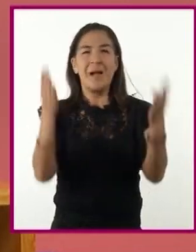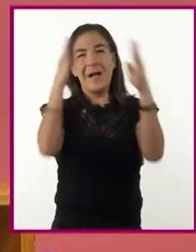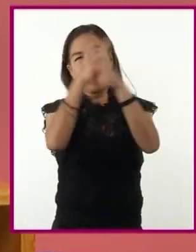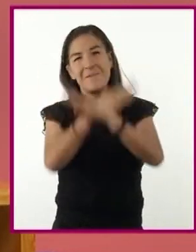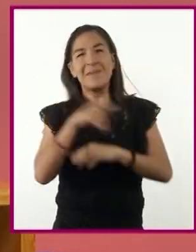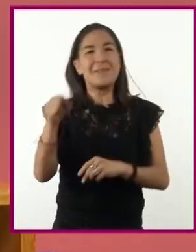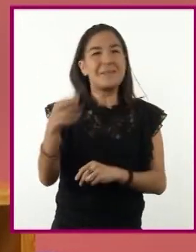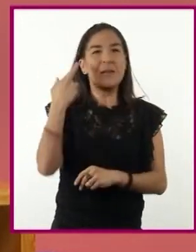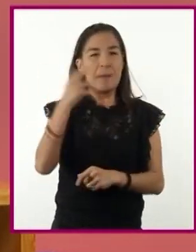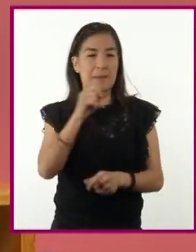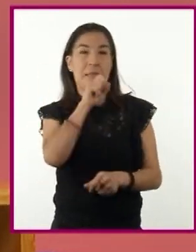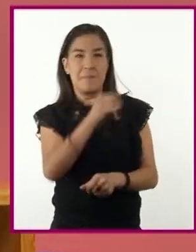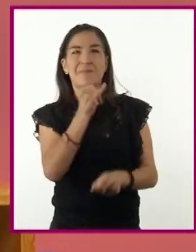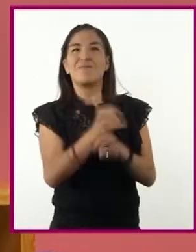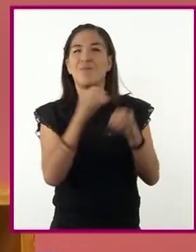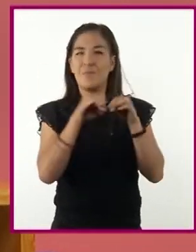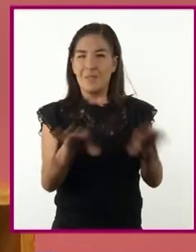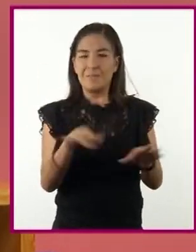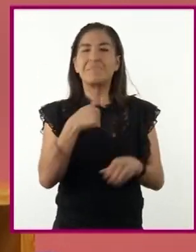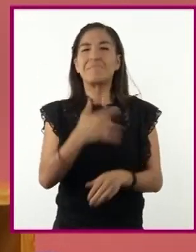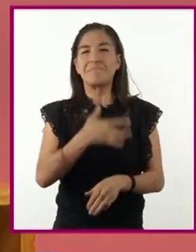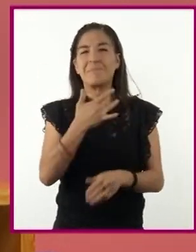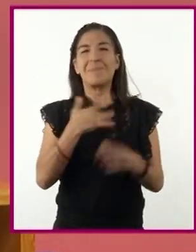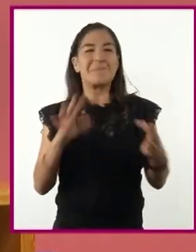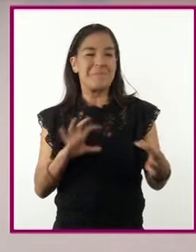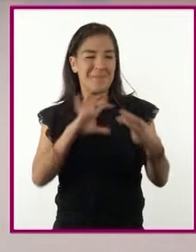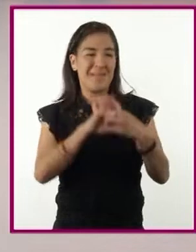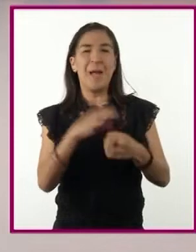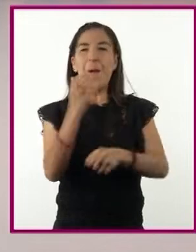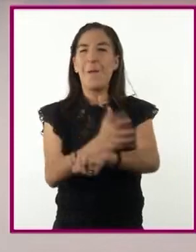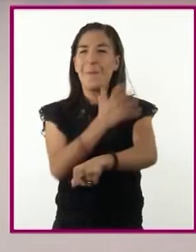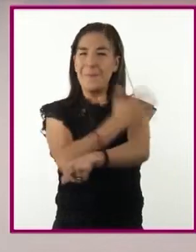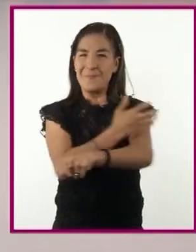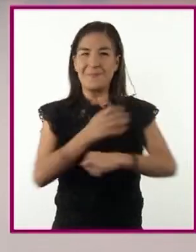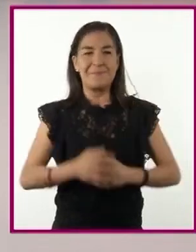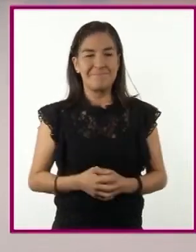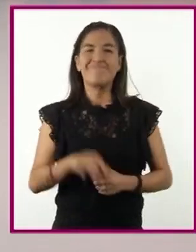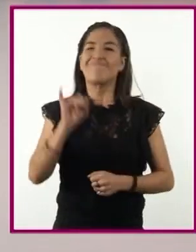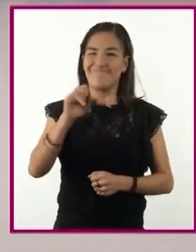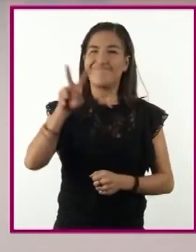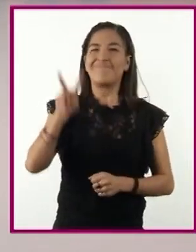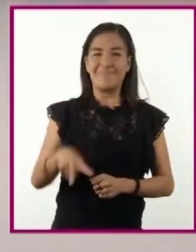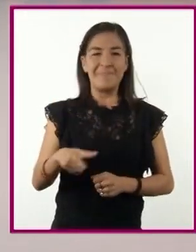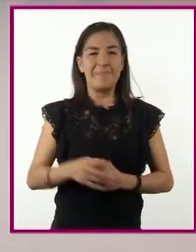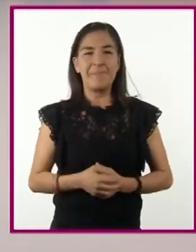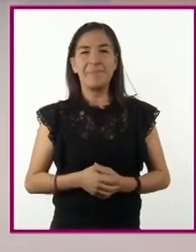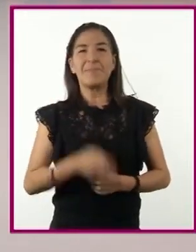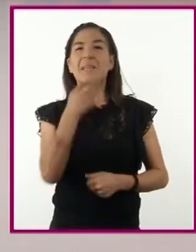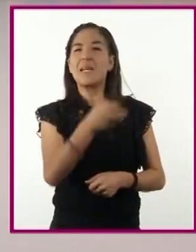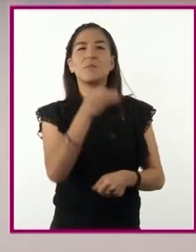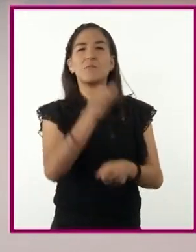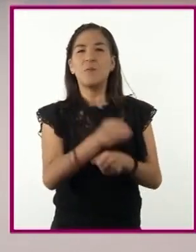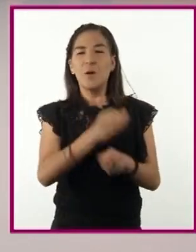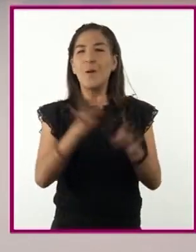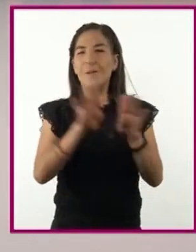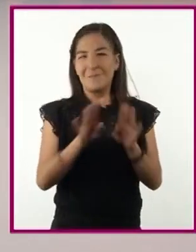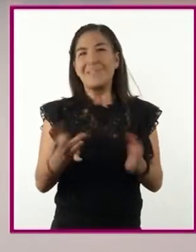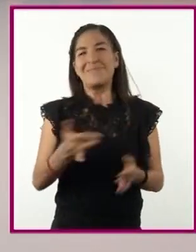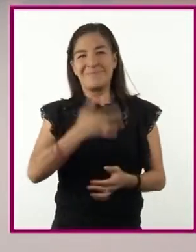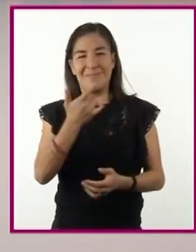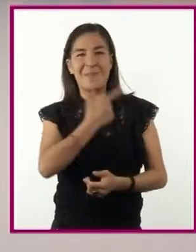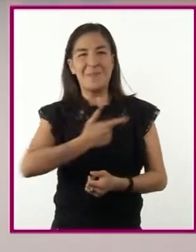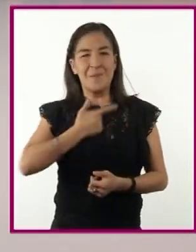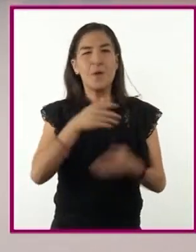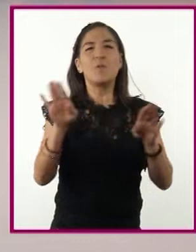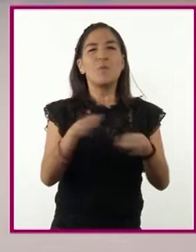mantenerme informado, me siento acompañado. Es verdad. En esa circunstancia, ¿resulta grato escuchar